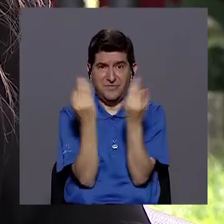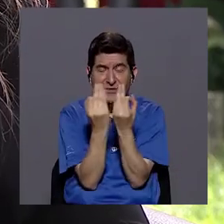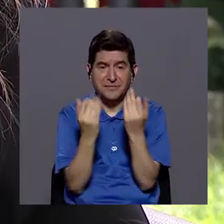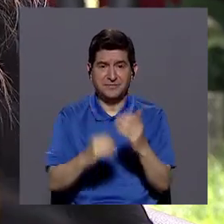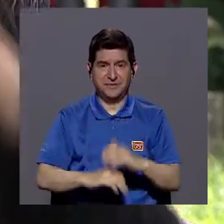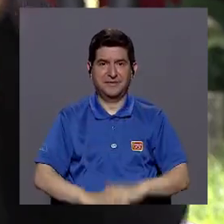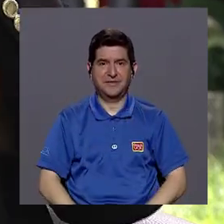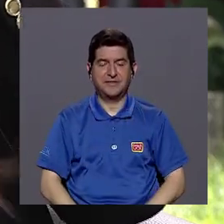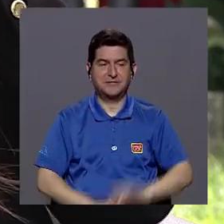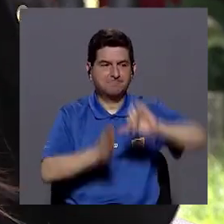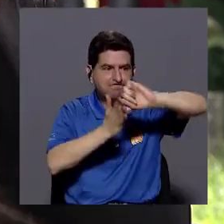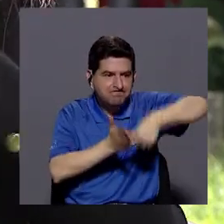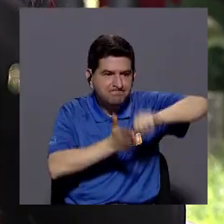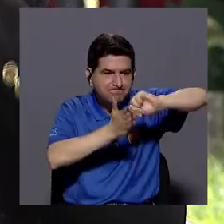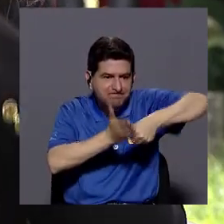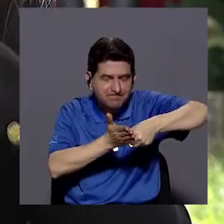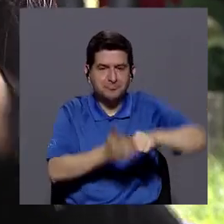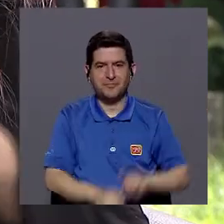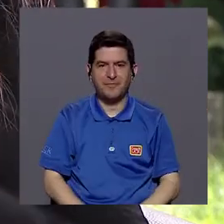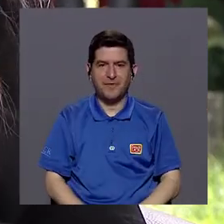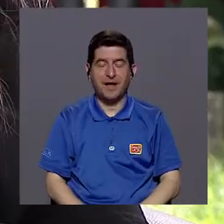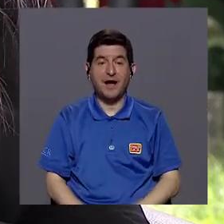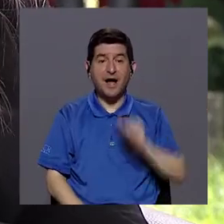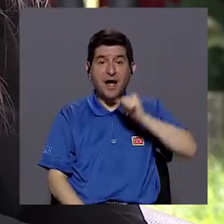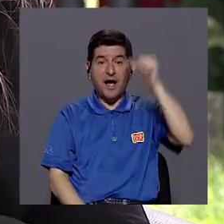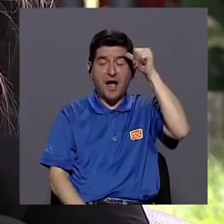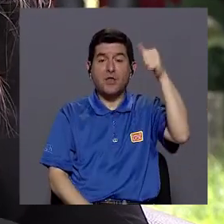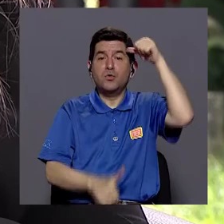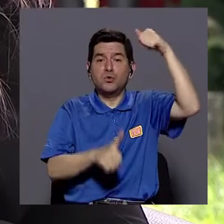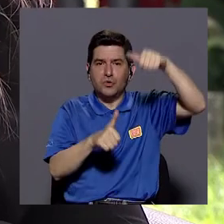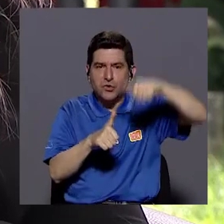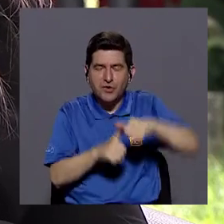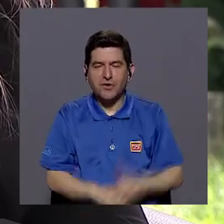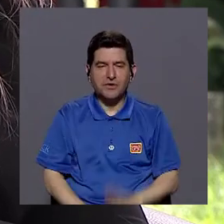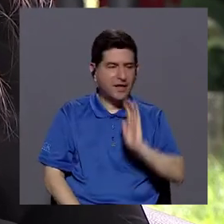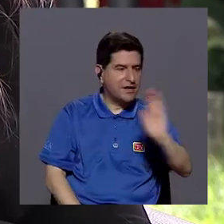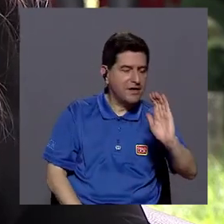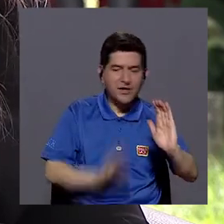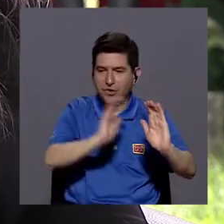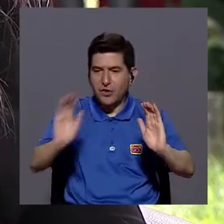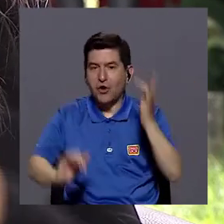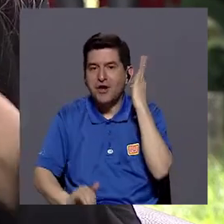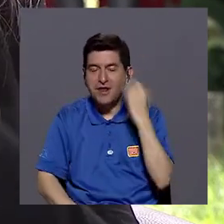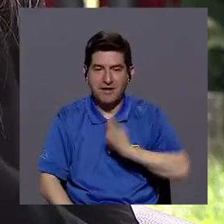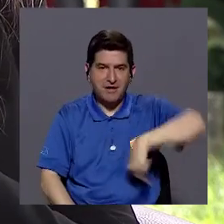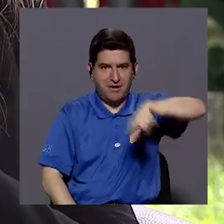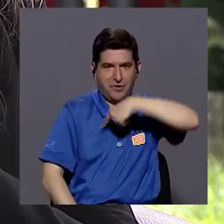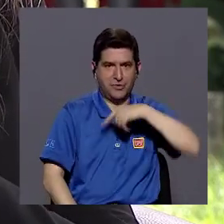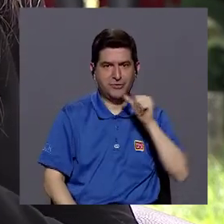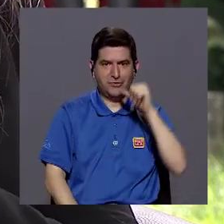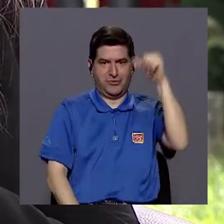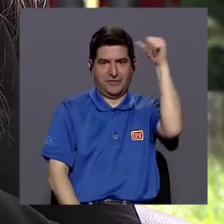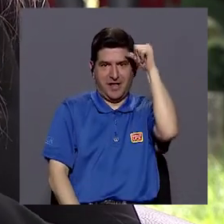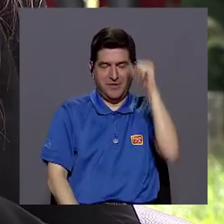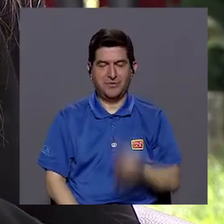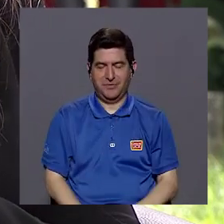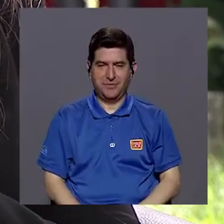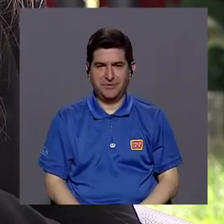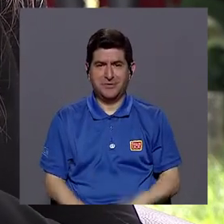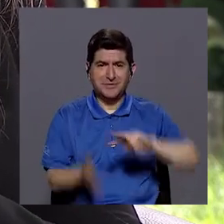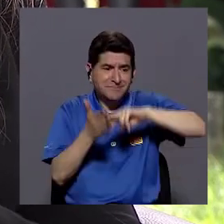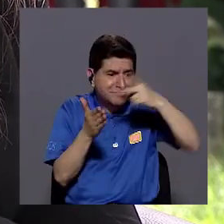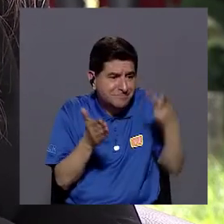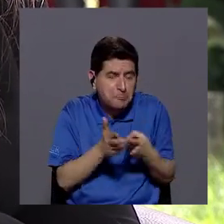recalcamos en esta parte, ¿verdad? Como adultos tenemos que recordar que para ese niño o esa niña nosotros como adultos somos